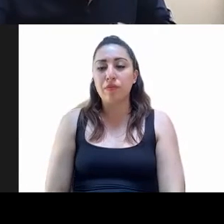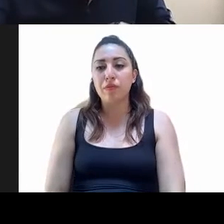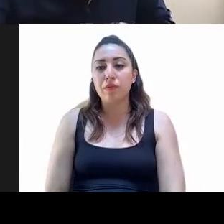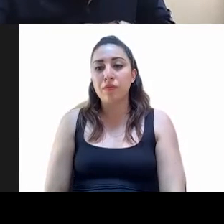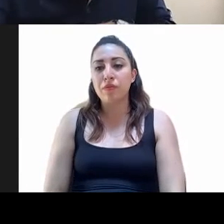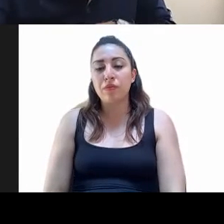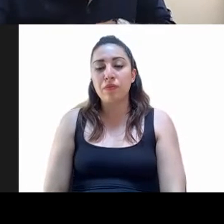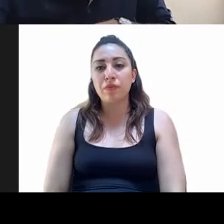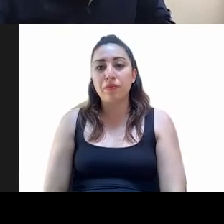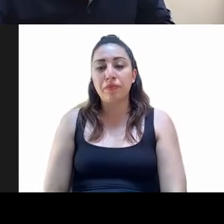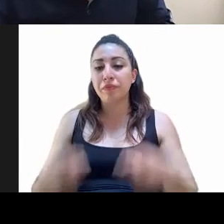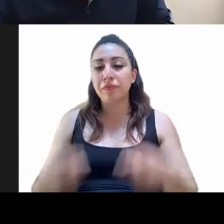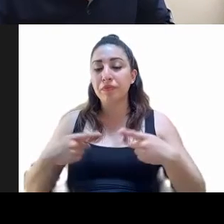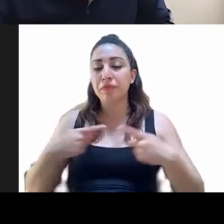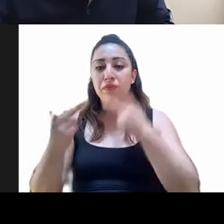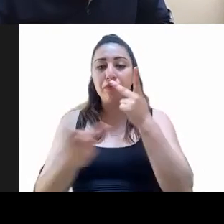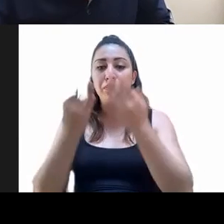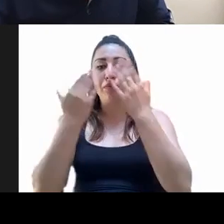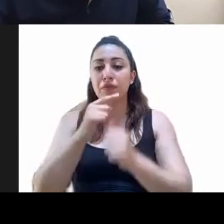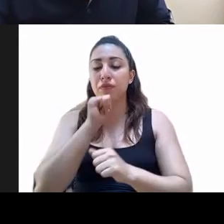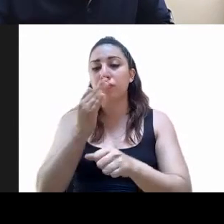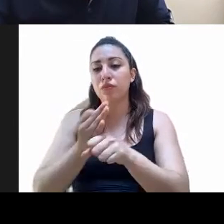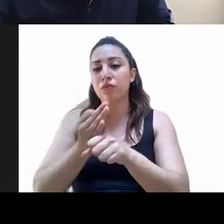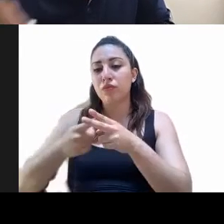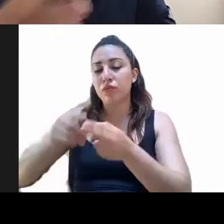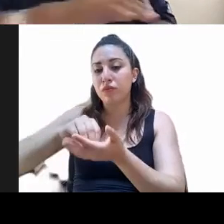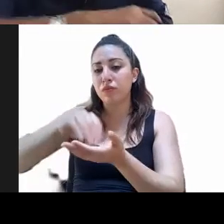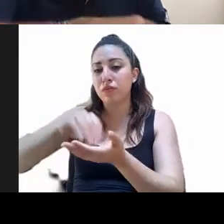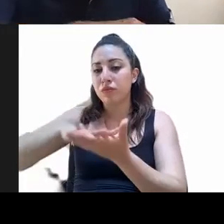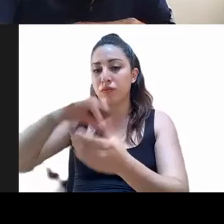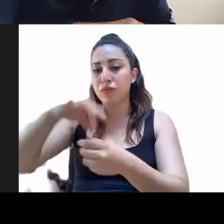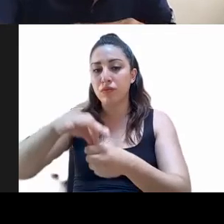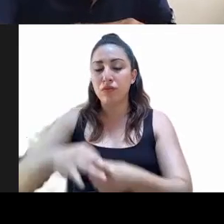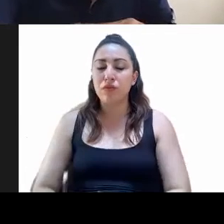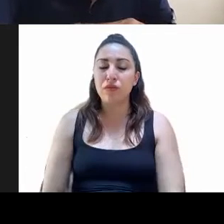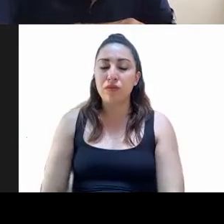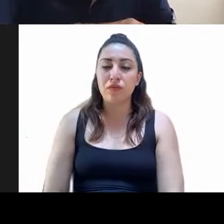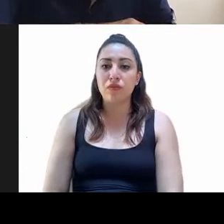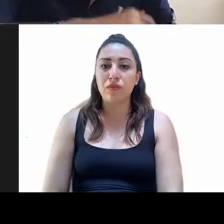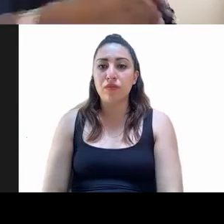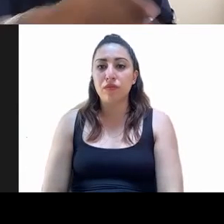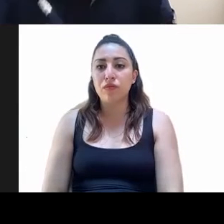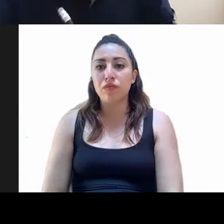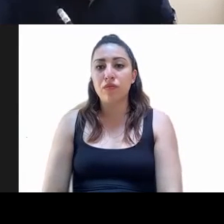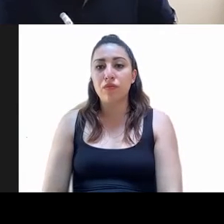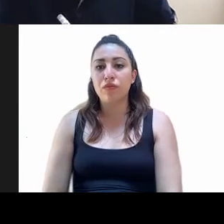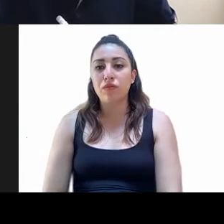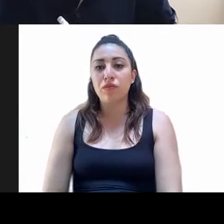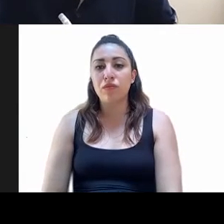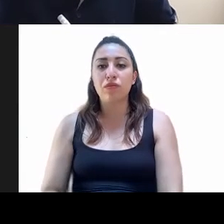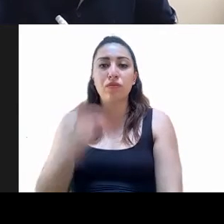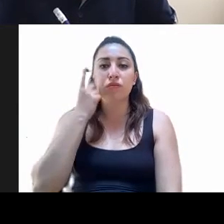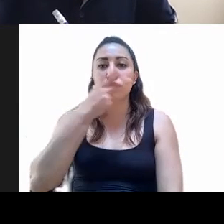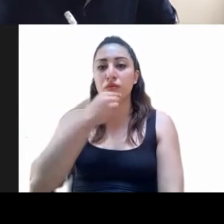No habiendo comentarios al respecto, procedemos a la votación nominal del dictamen en lo general y en lo particular en un solo acto. Miguel Ángel Macedo